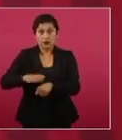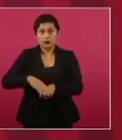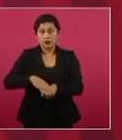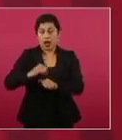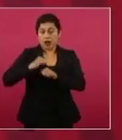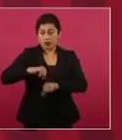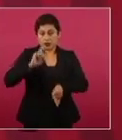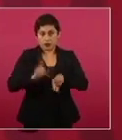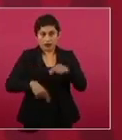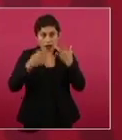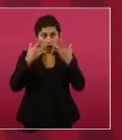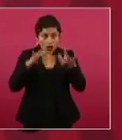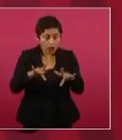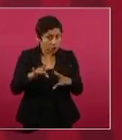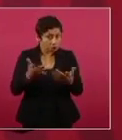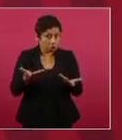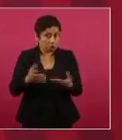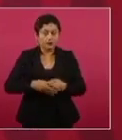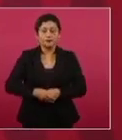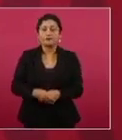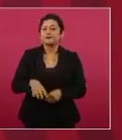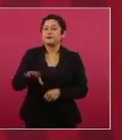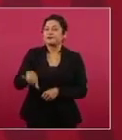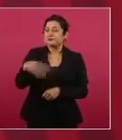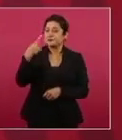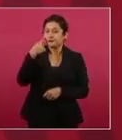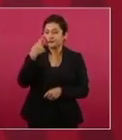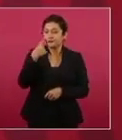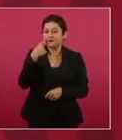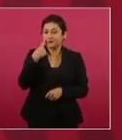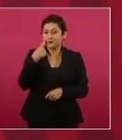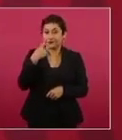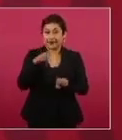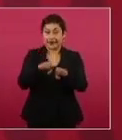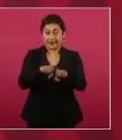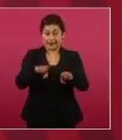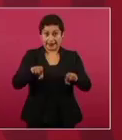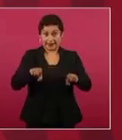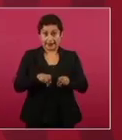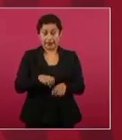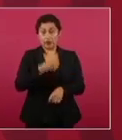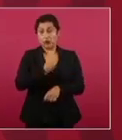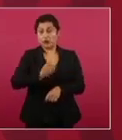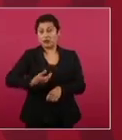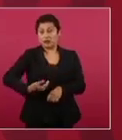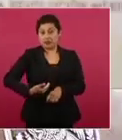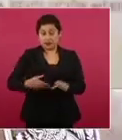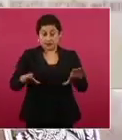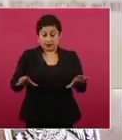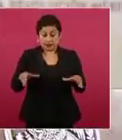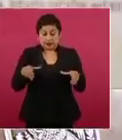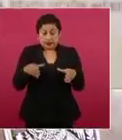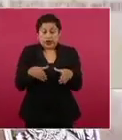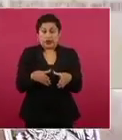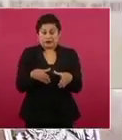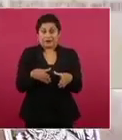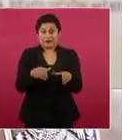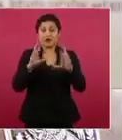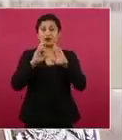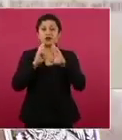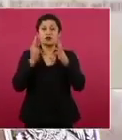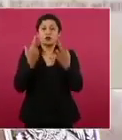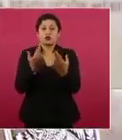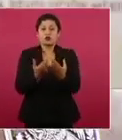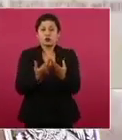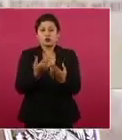La reunión de gabinete es para que se evalúe cómo vamos